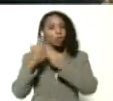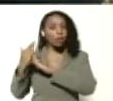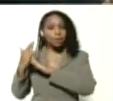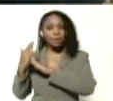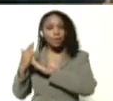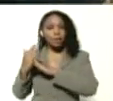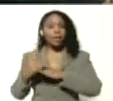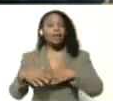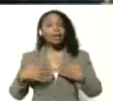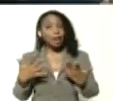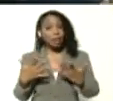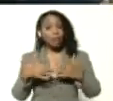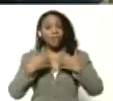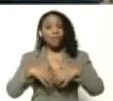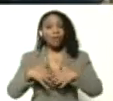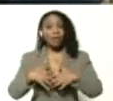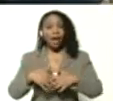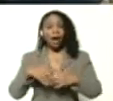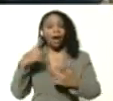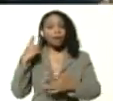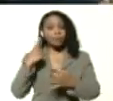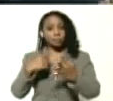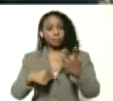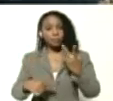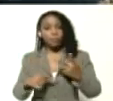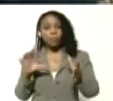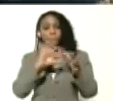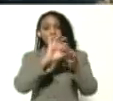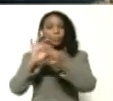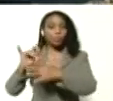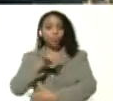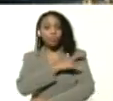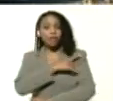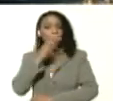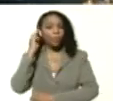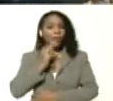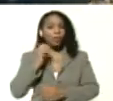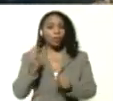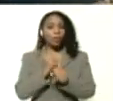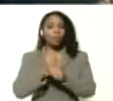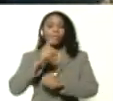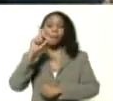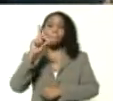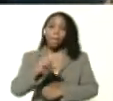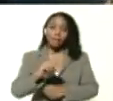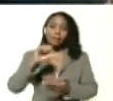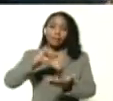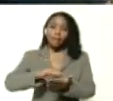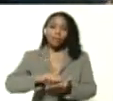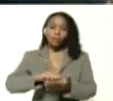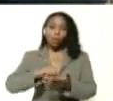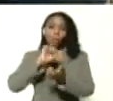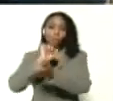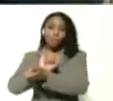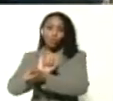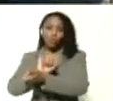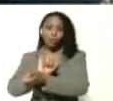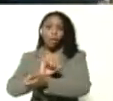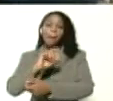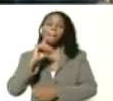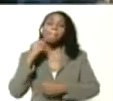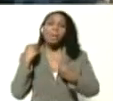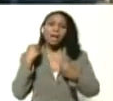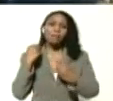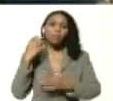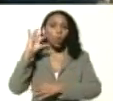comunas y en fábricas y empresas en articulación con la universidad bolivariana de los trabajadores así como también en centros penitenciarios señor presidente para